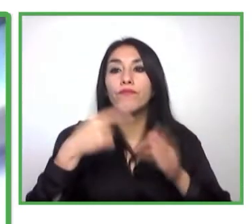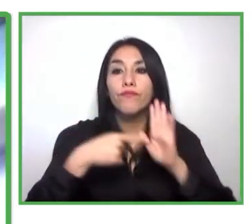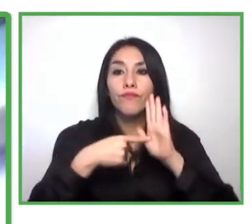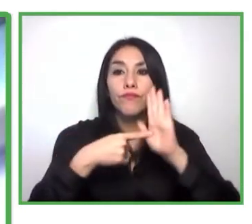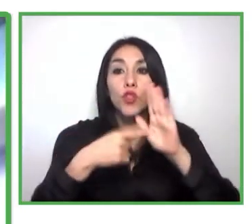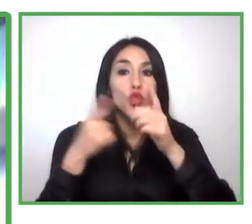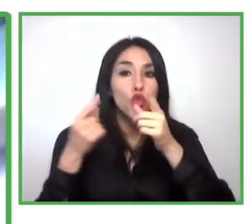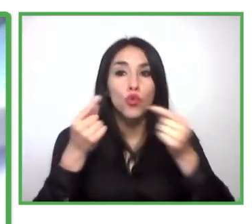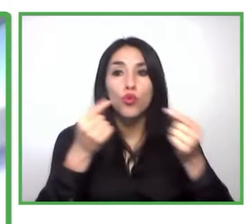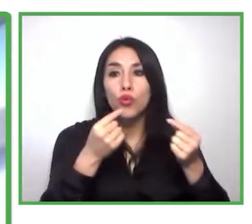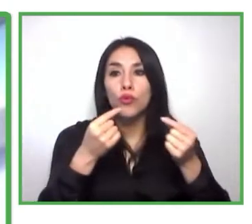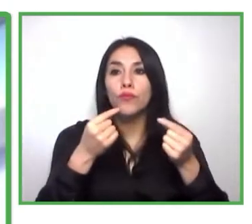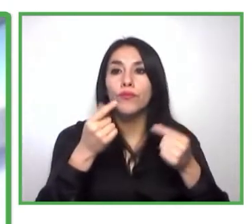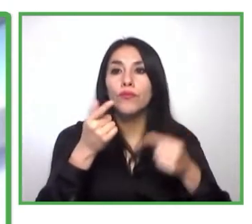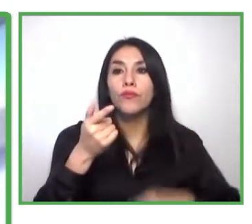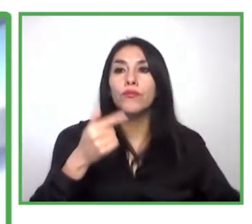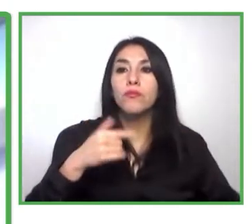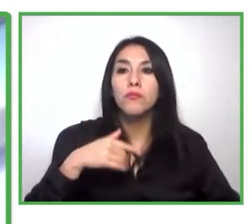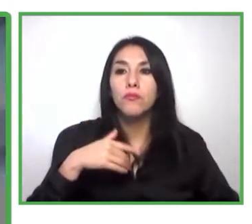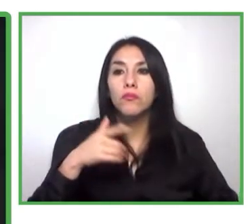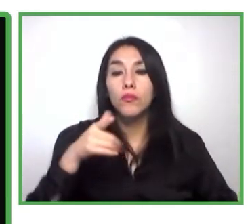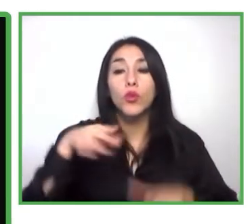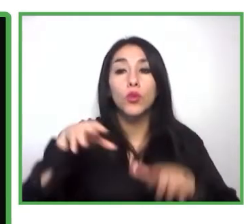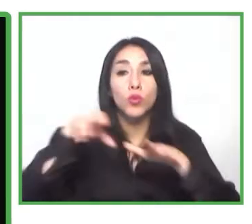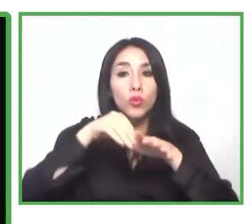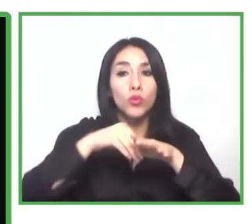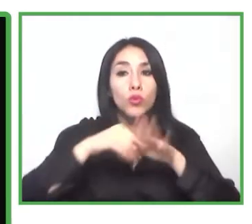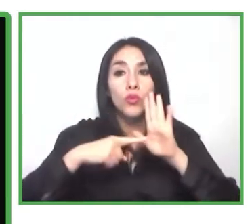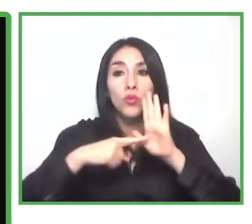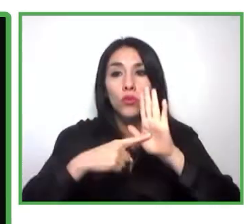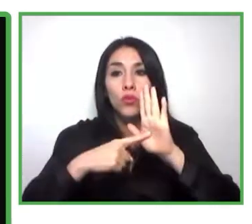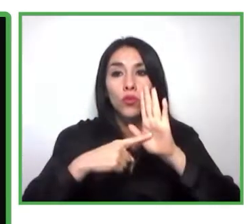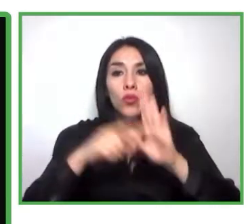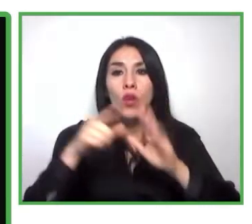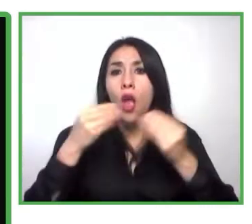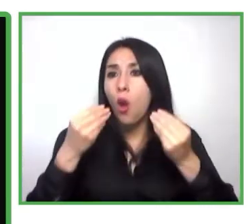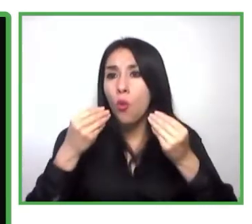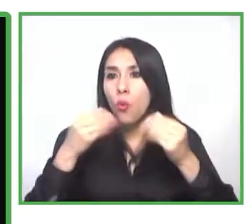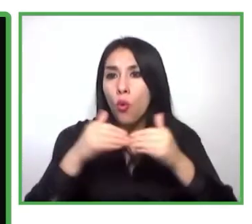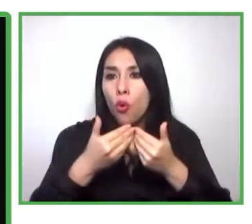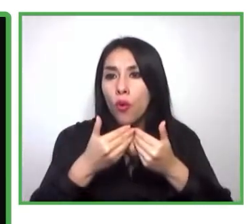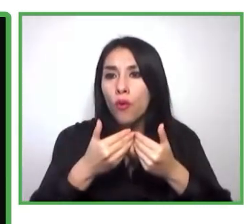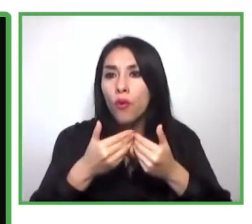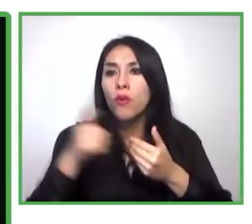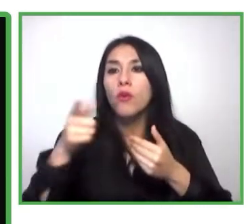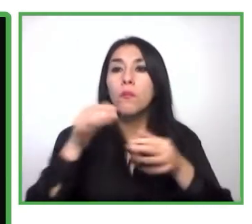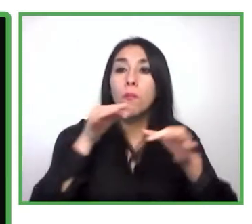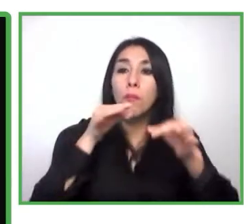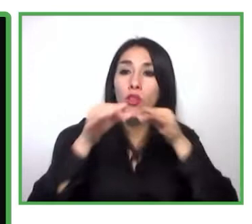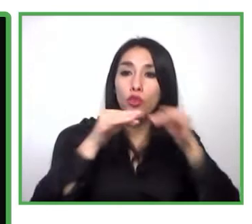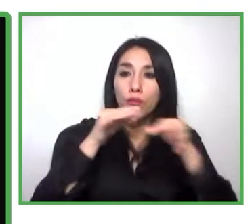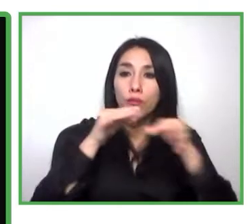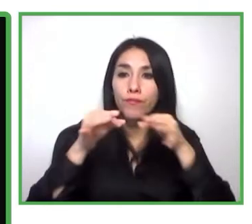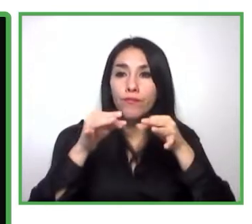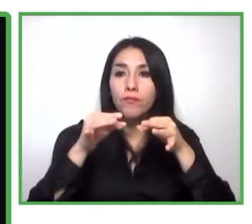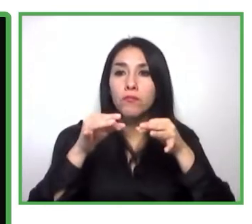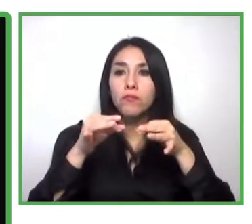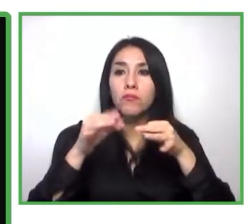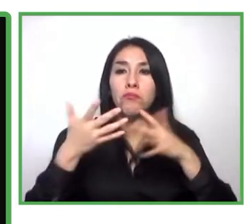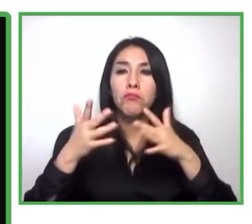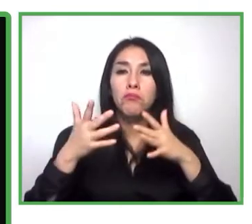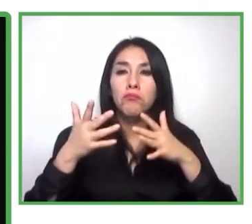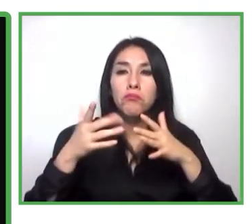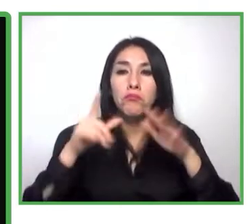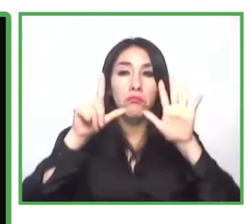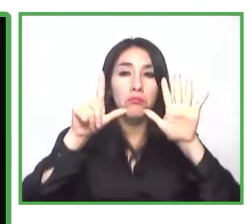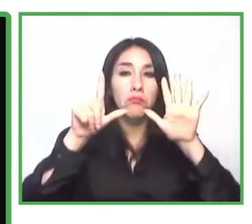Incluyeme.com, como bien contabas antes, es una reflexión que se encuentra presente en siete países de América Latina, donde trabajamos